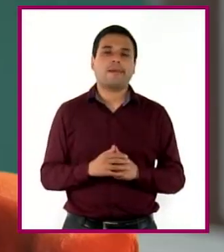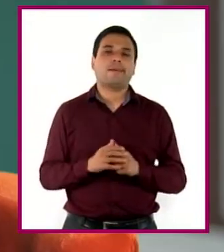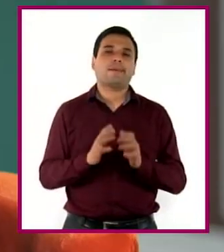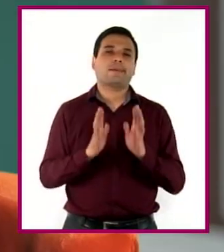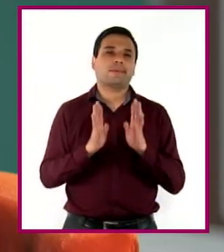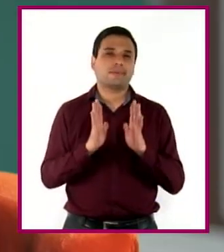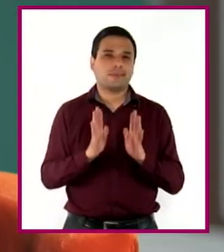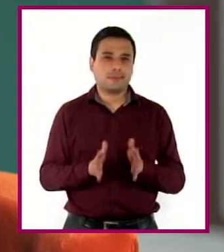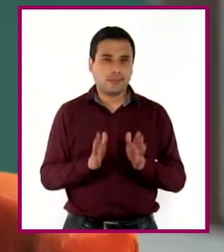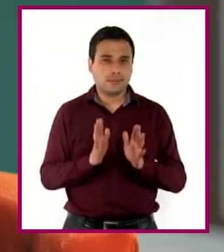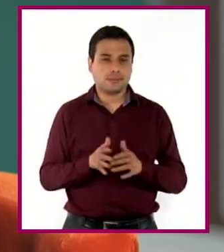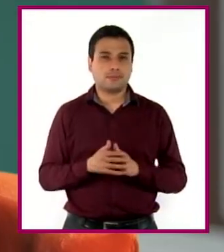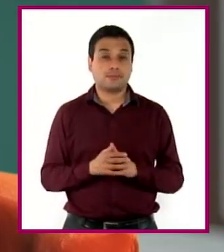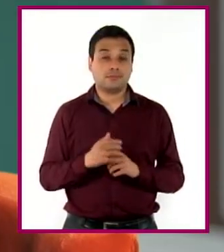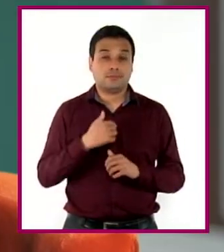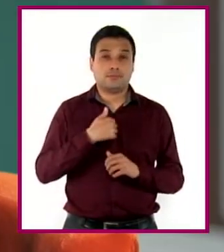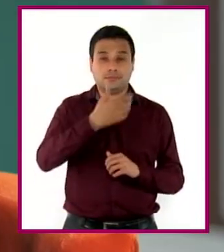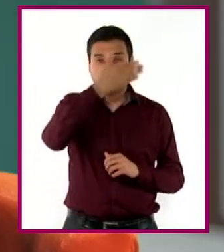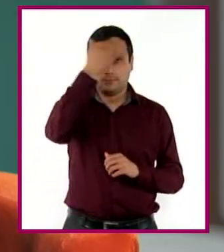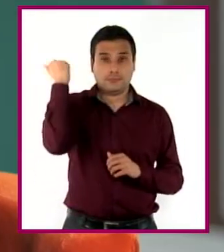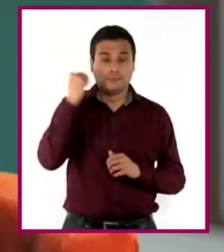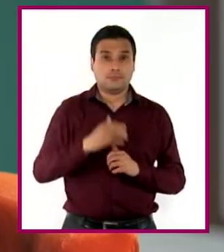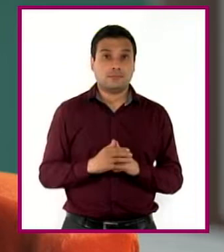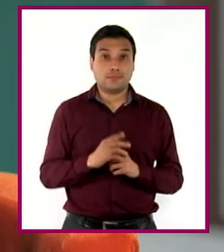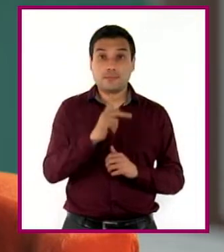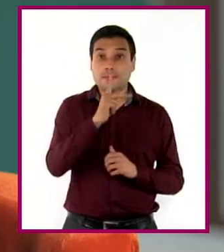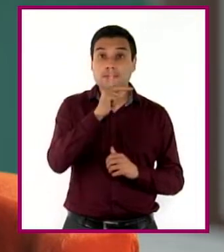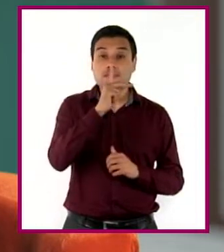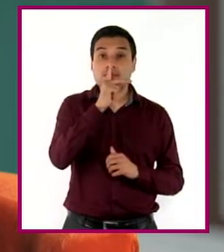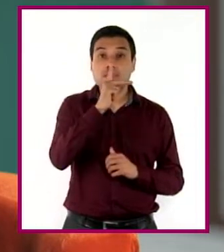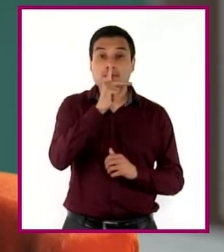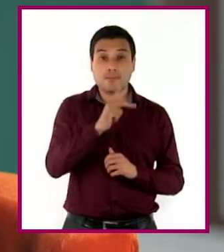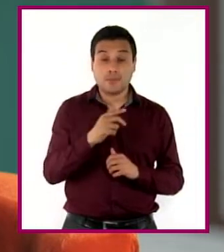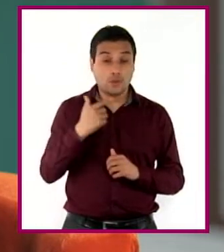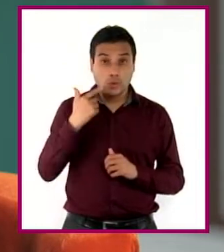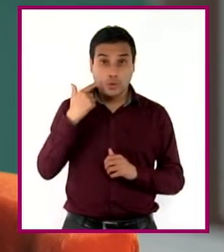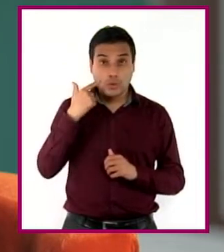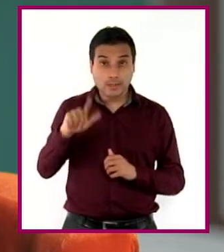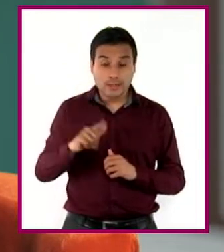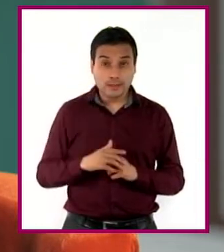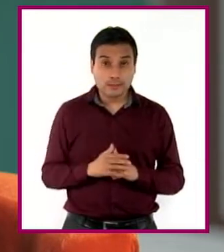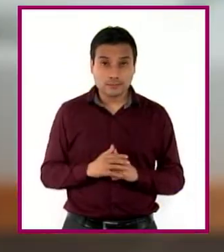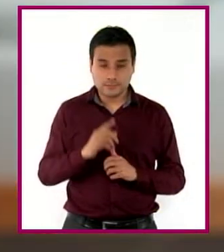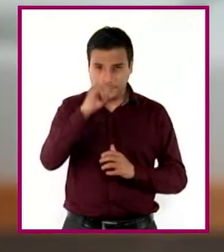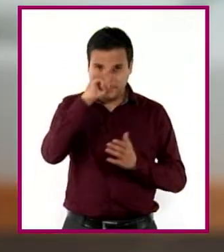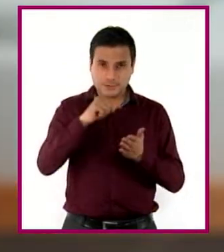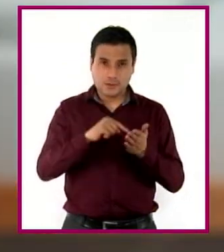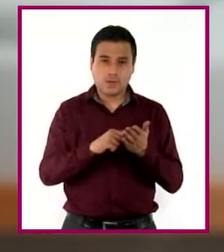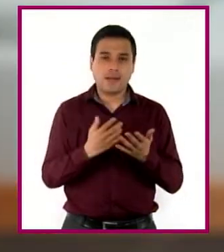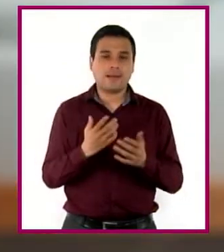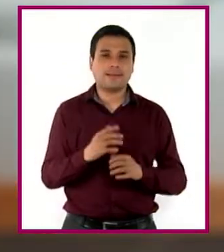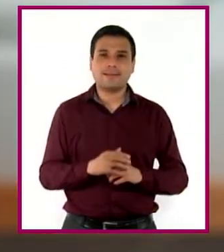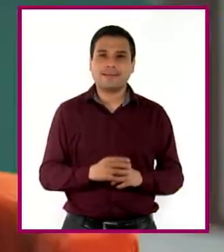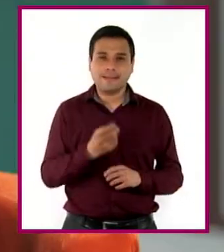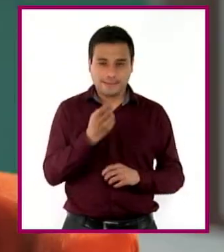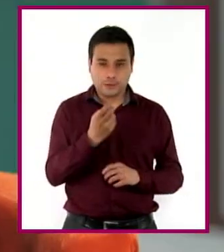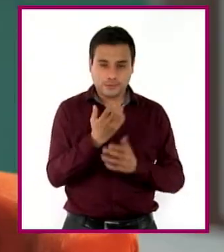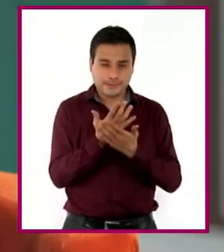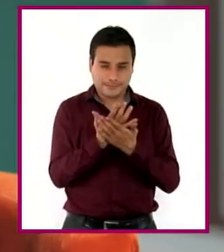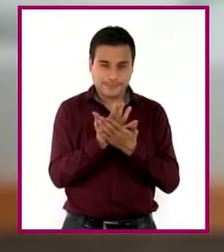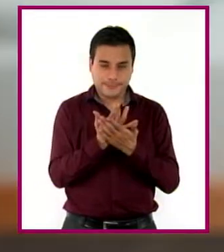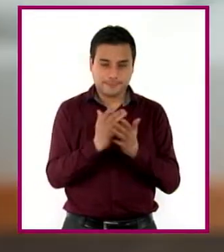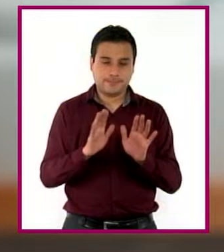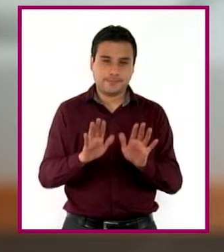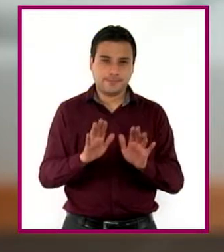Ya. Pues no sé, Emi. Si no quiere que lo ayudes en el taller, yo creo que... Es que eso no es todo. ¿No?